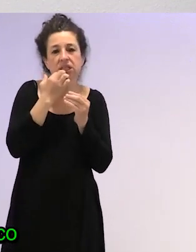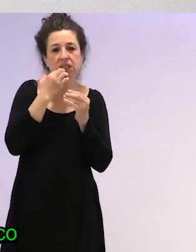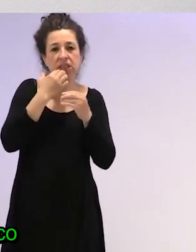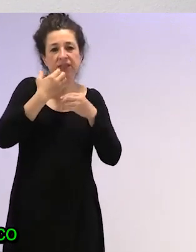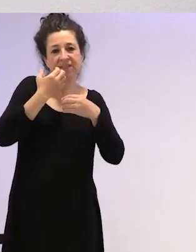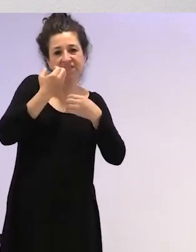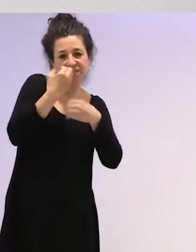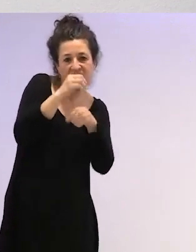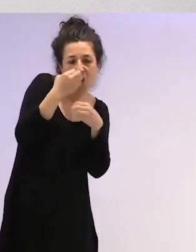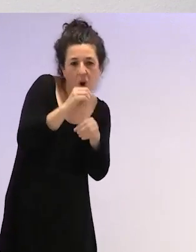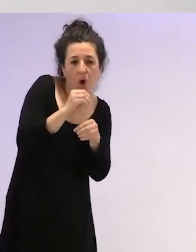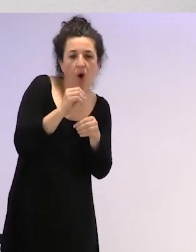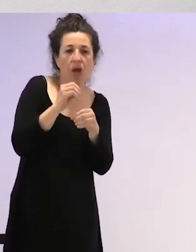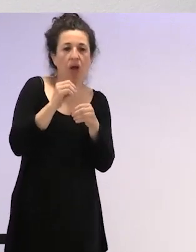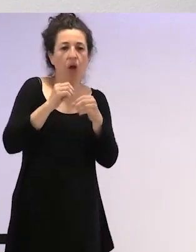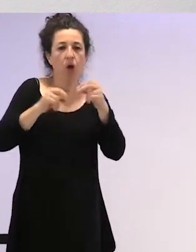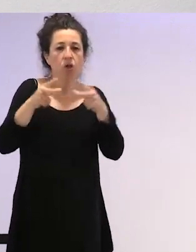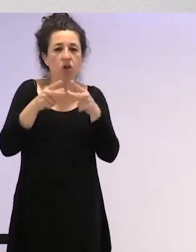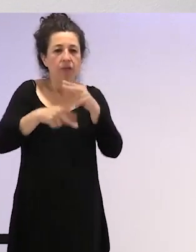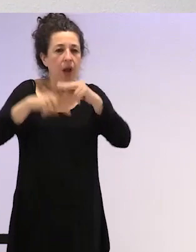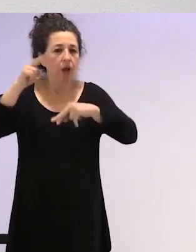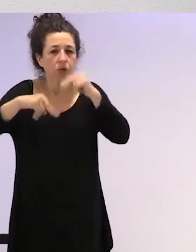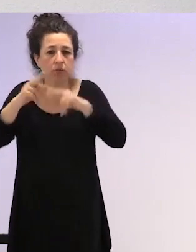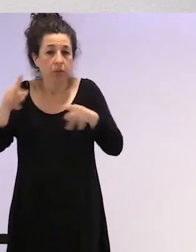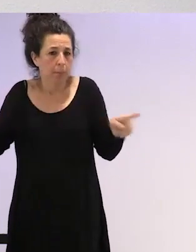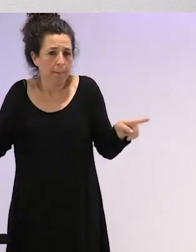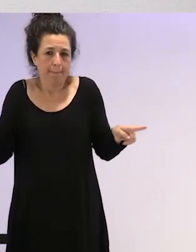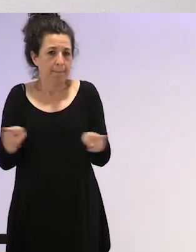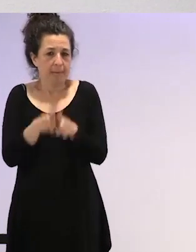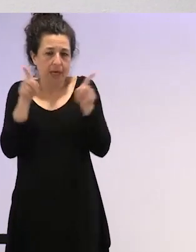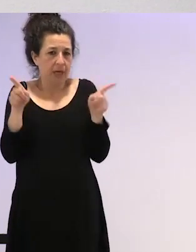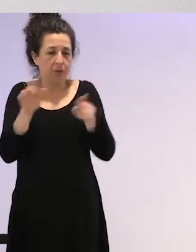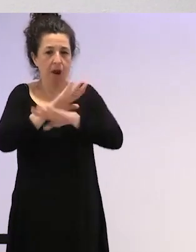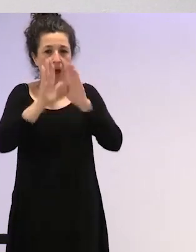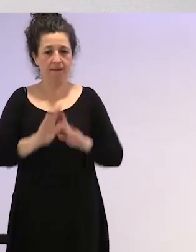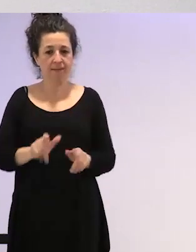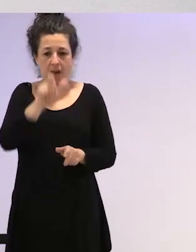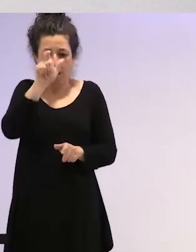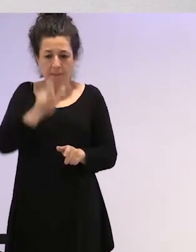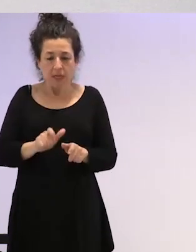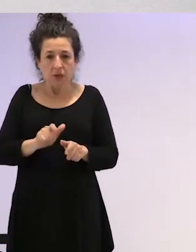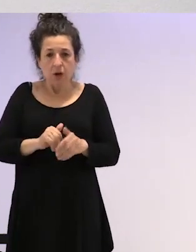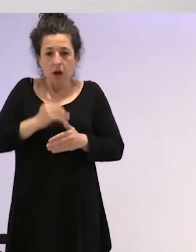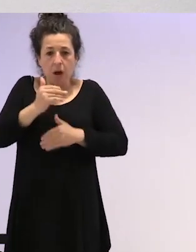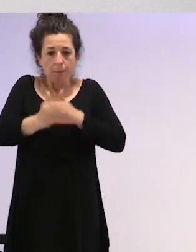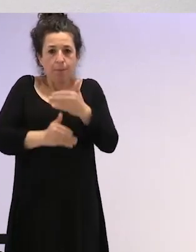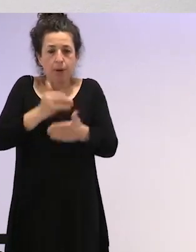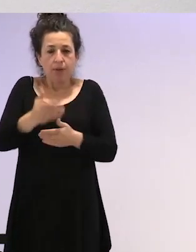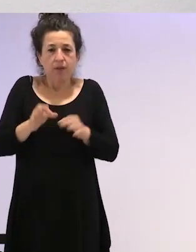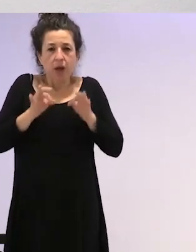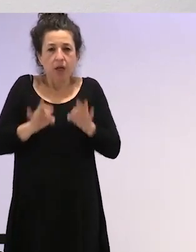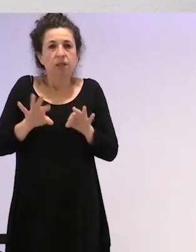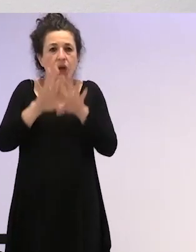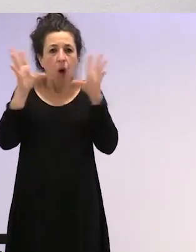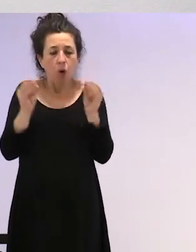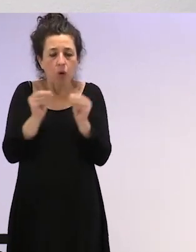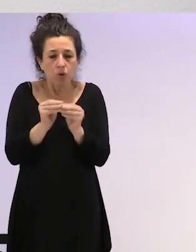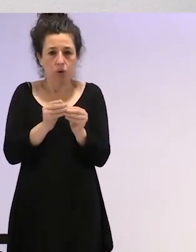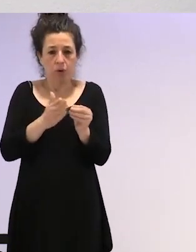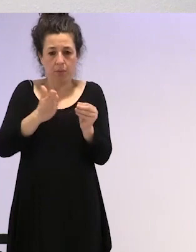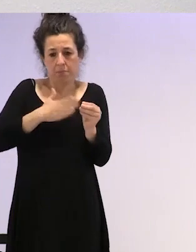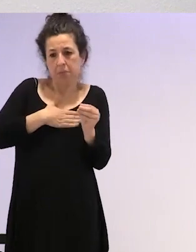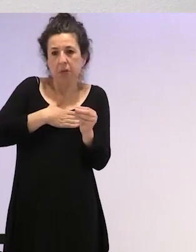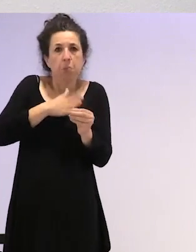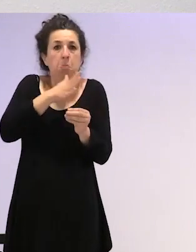una construcción social, me da igual, la persona en un momento dado está donde está y ha llegado a estas conclusiones porque ha llegado a estas